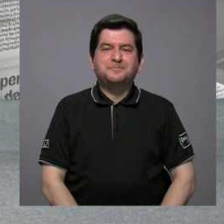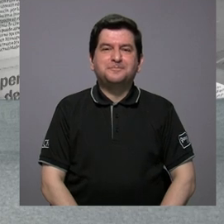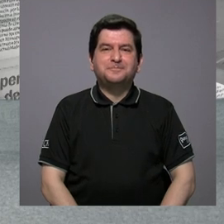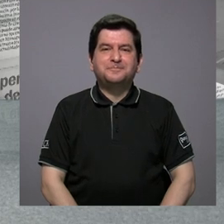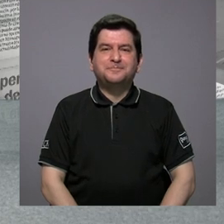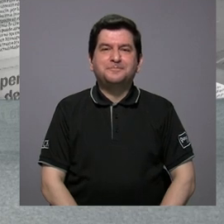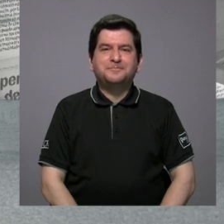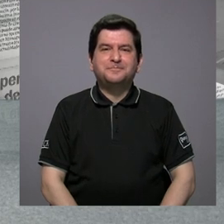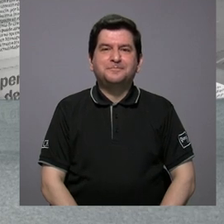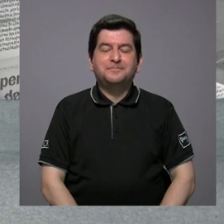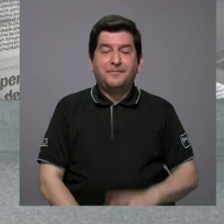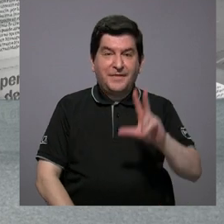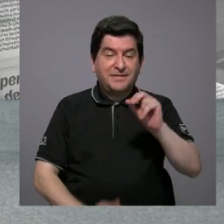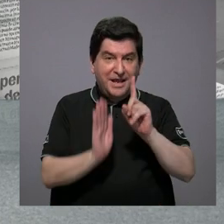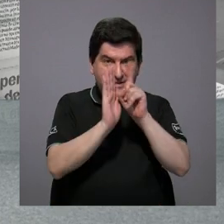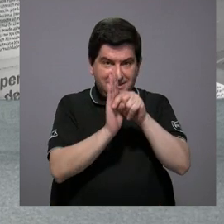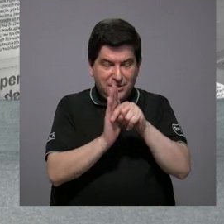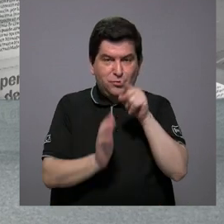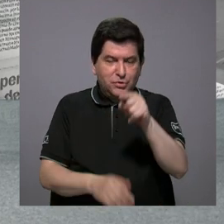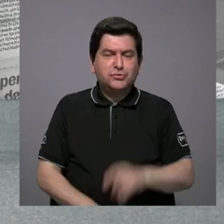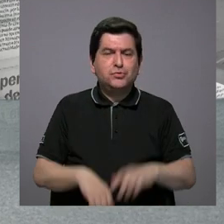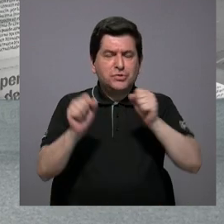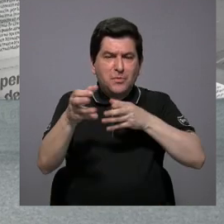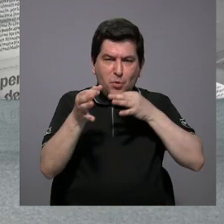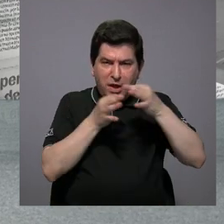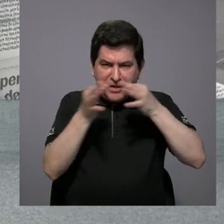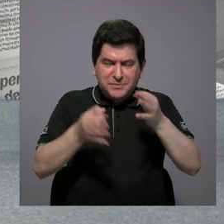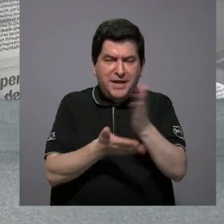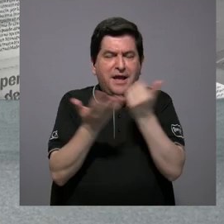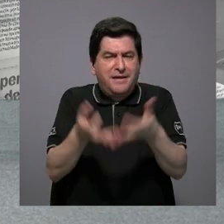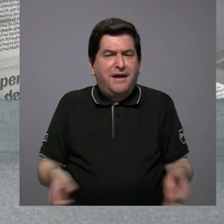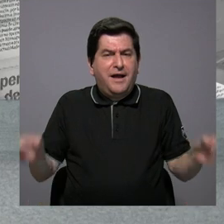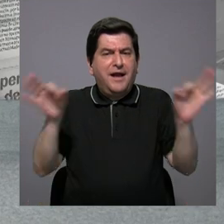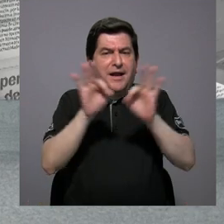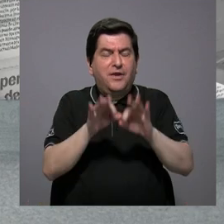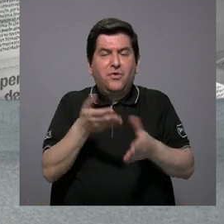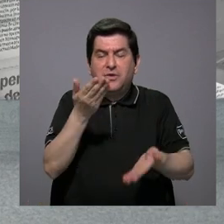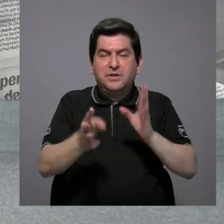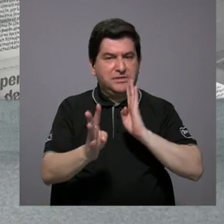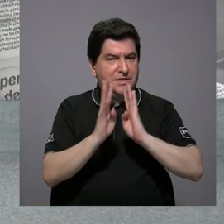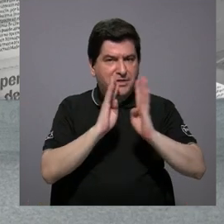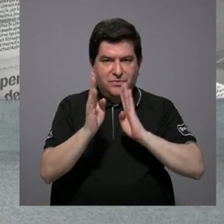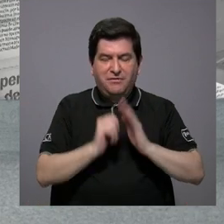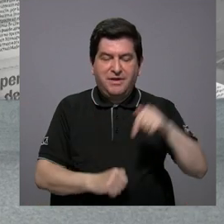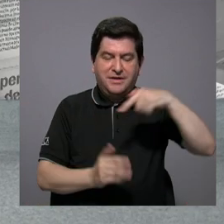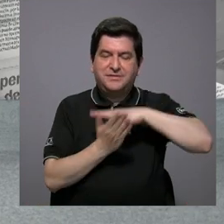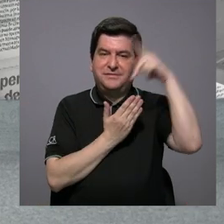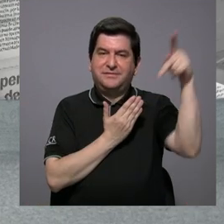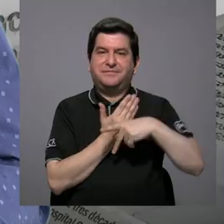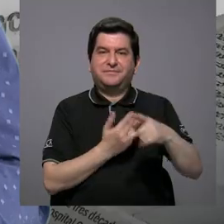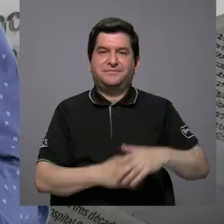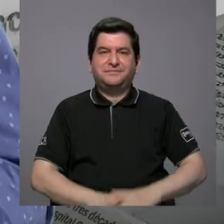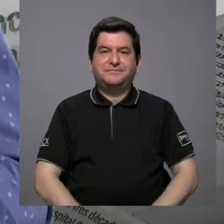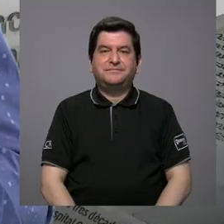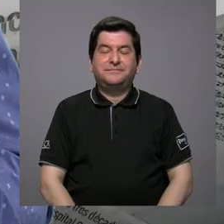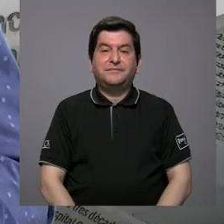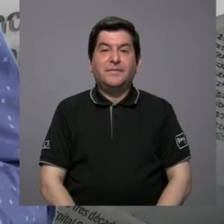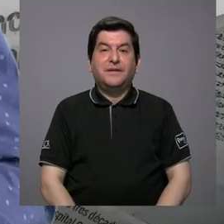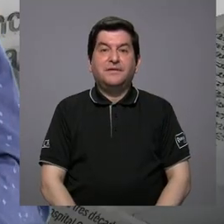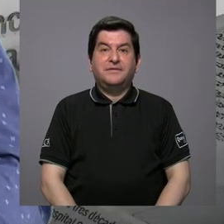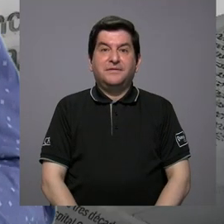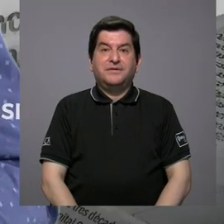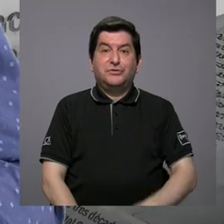Le dejo esos 30 segundos para que usted nos diga algo esencial que no hemos tocado en el programa. Yo